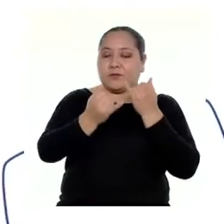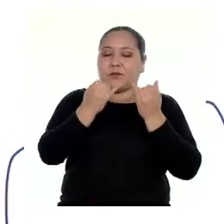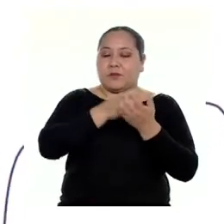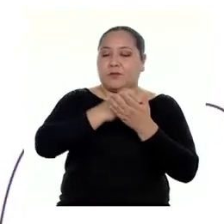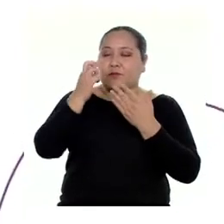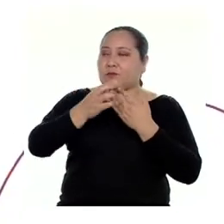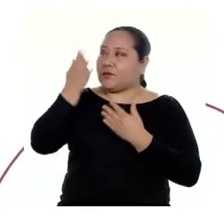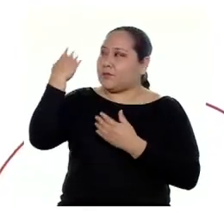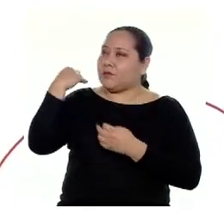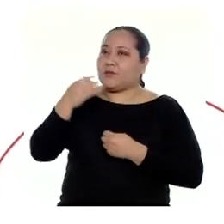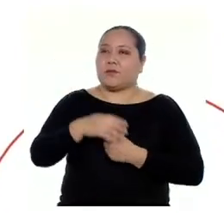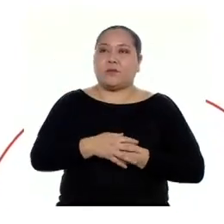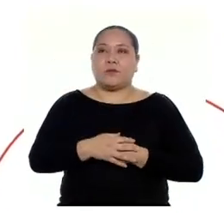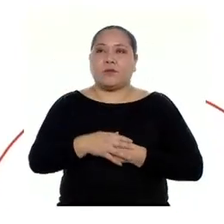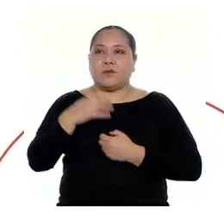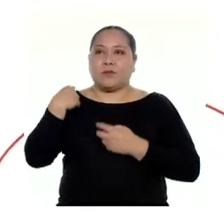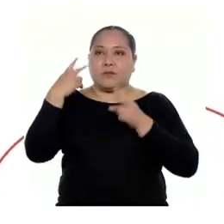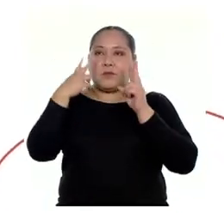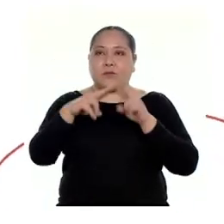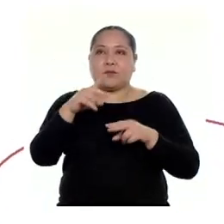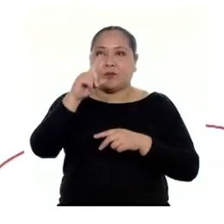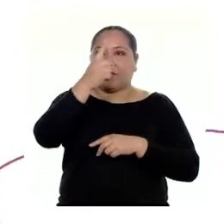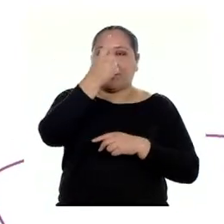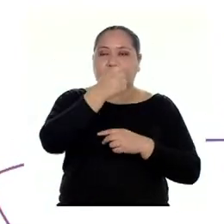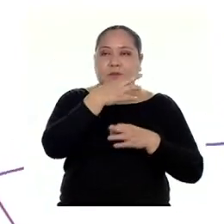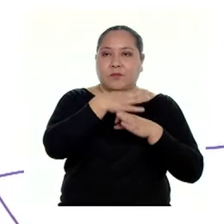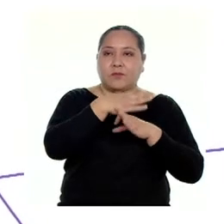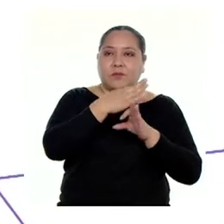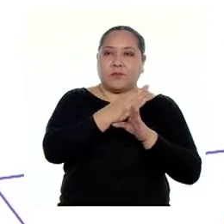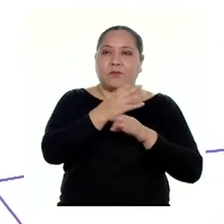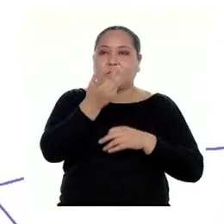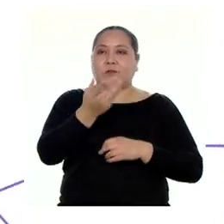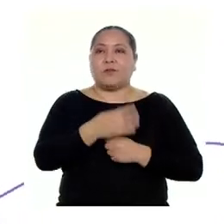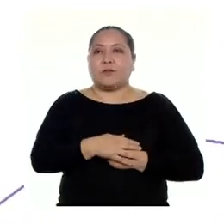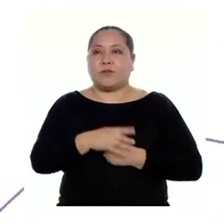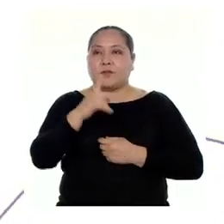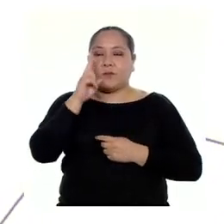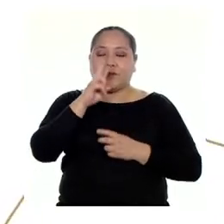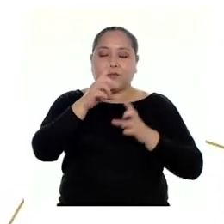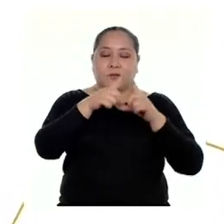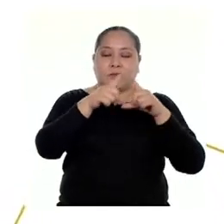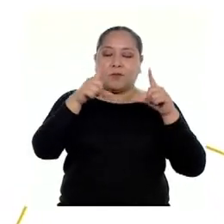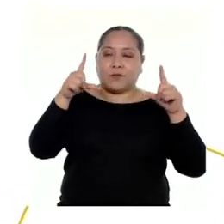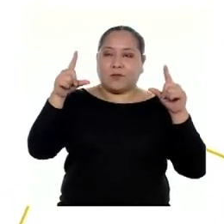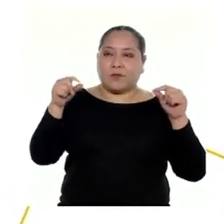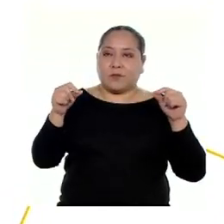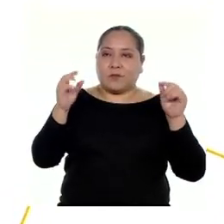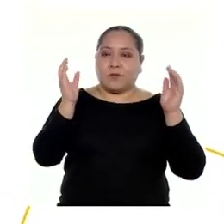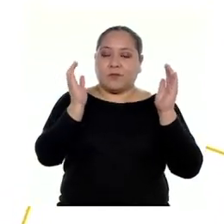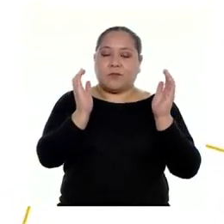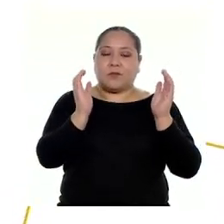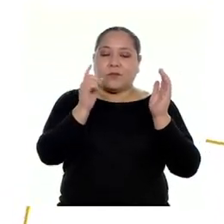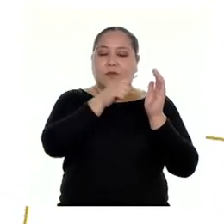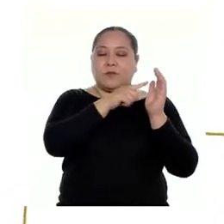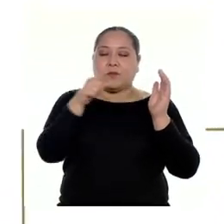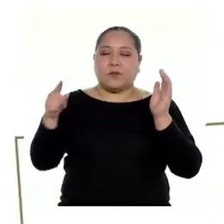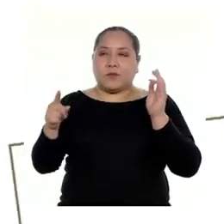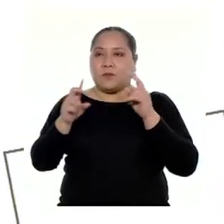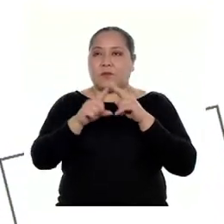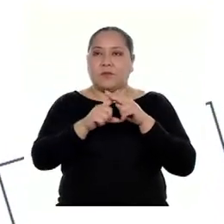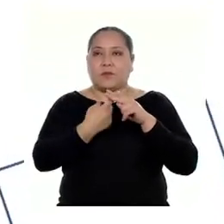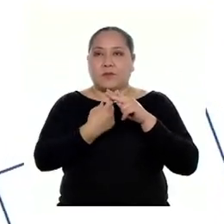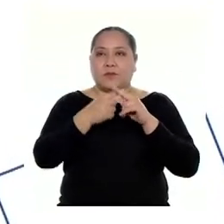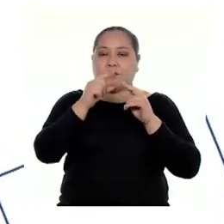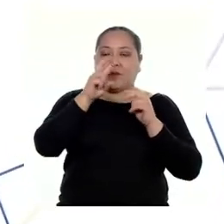sesiones. Veamos el primer método. Consideramos un rectángulo que represente nuestro terreno inicial de